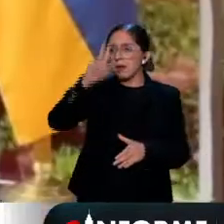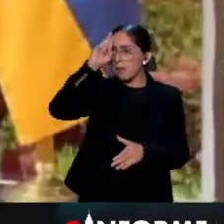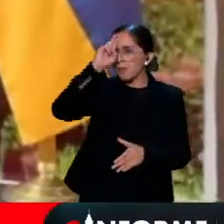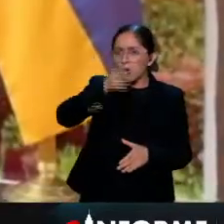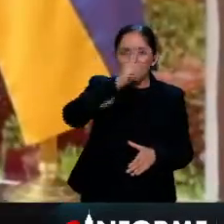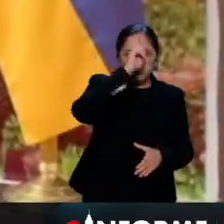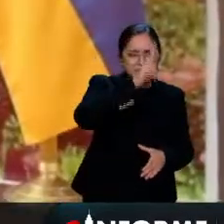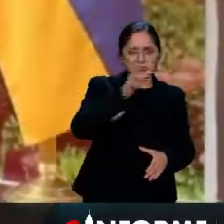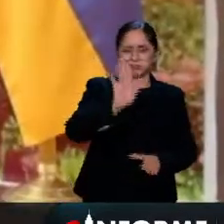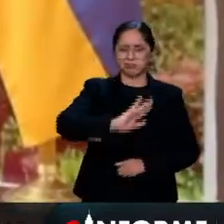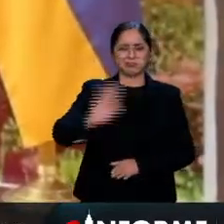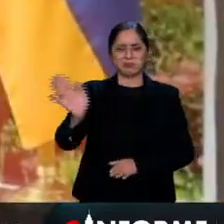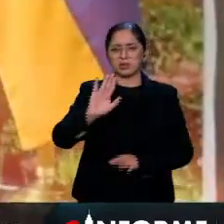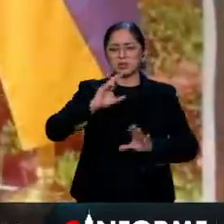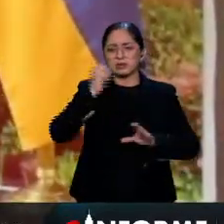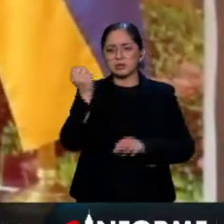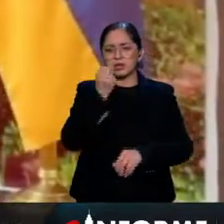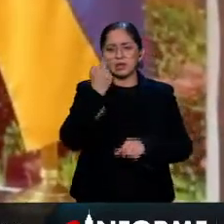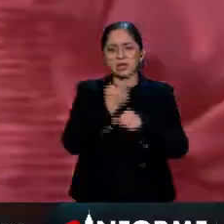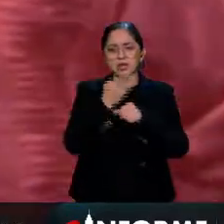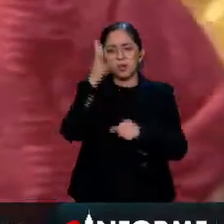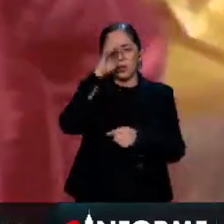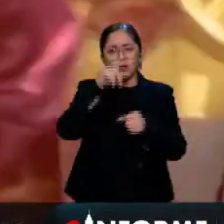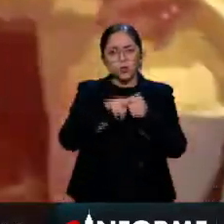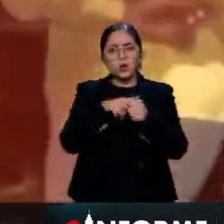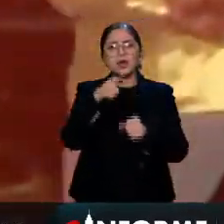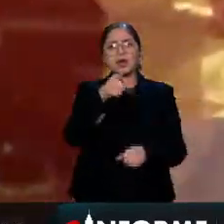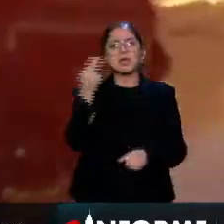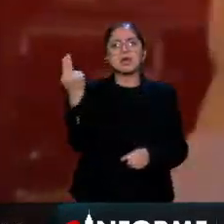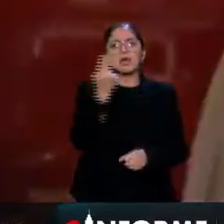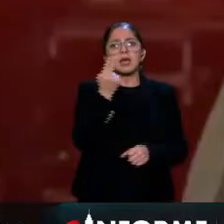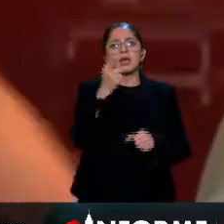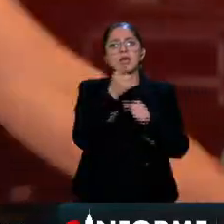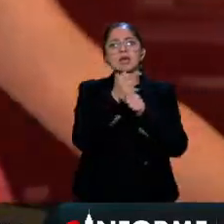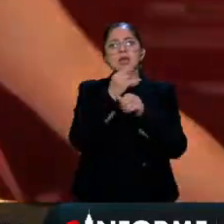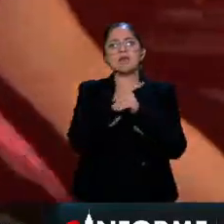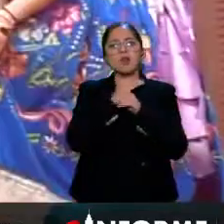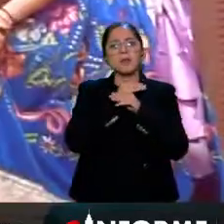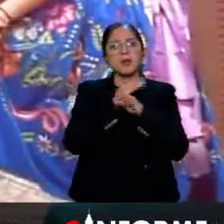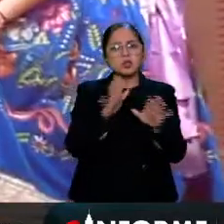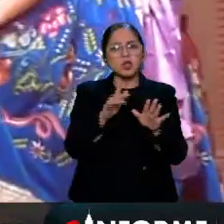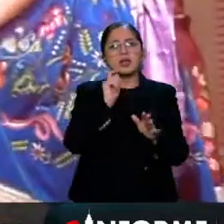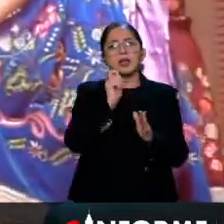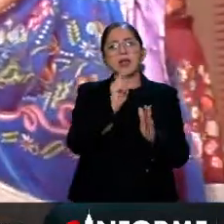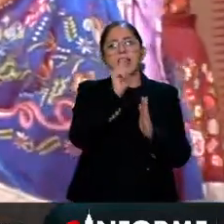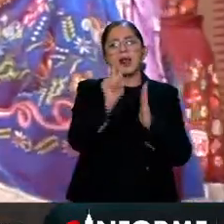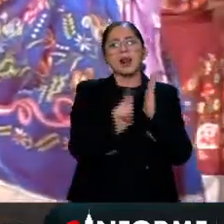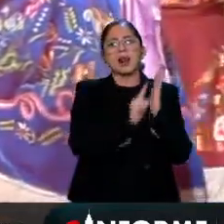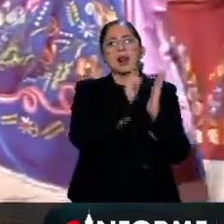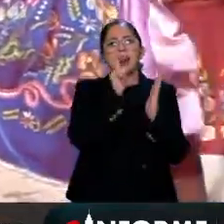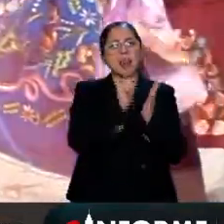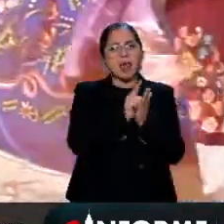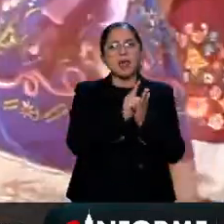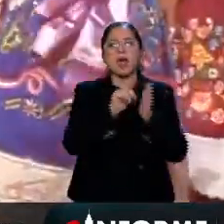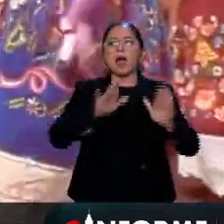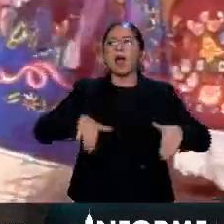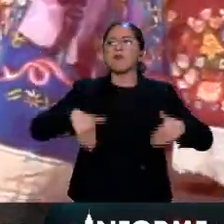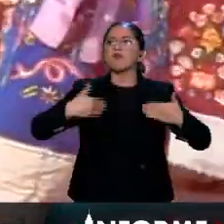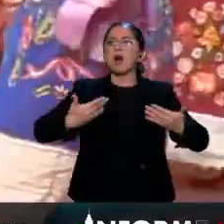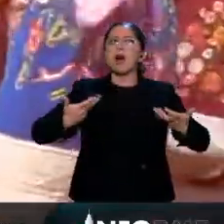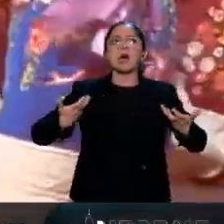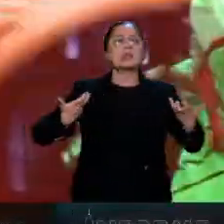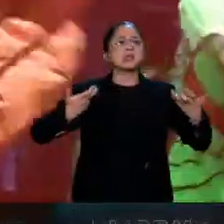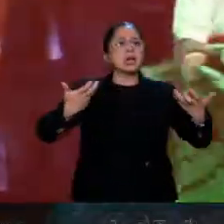Secretaría de Cultura han iniciado una campaña informativa sobre la reforma a la ley de espectáculos públicos con la que además